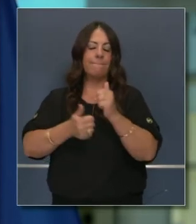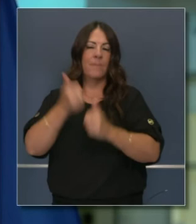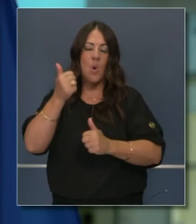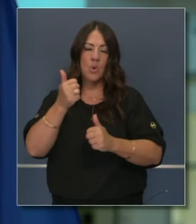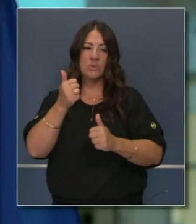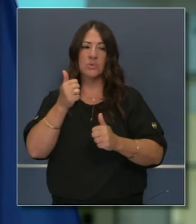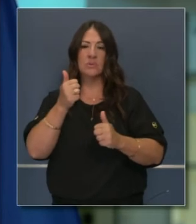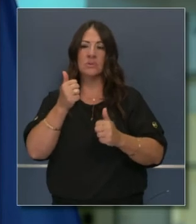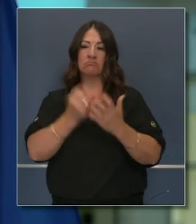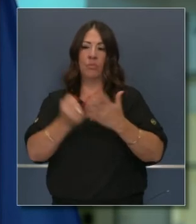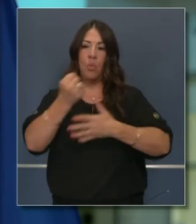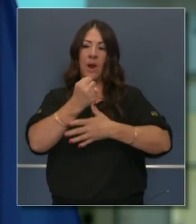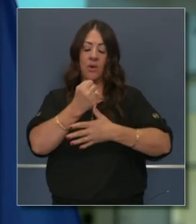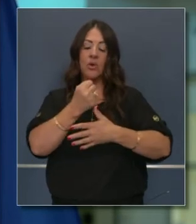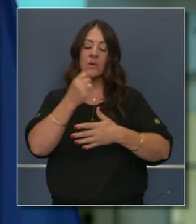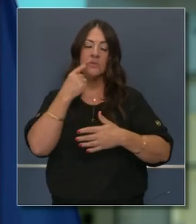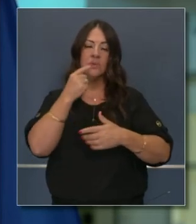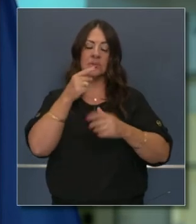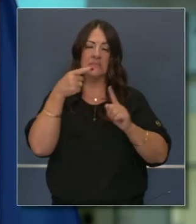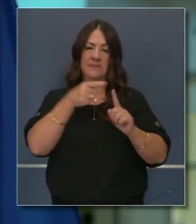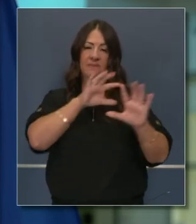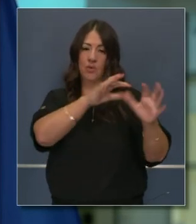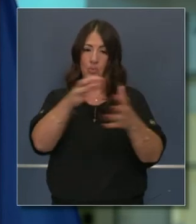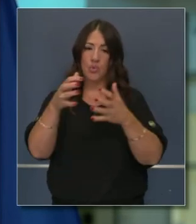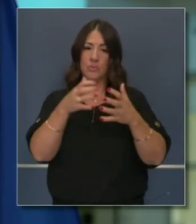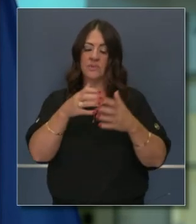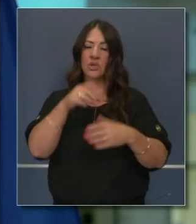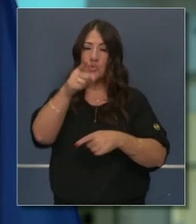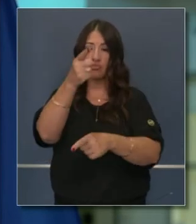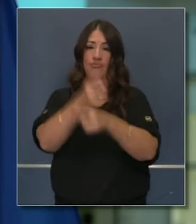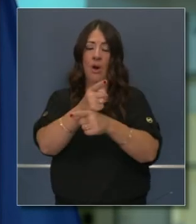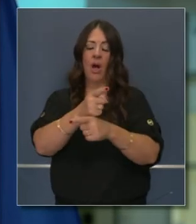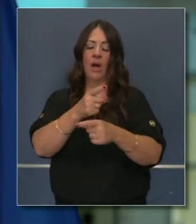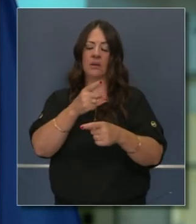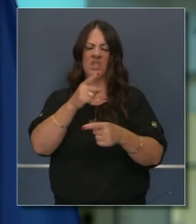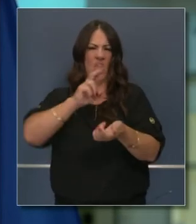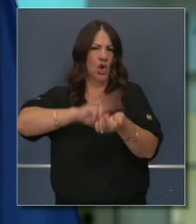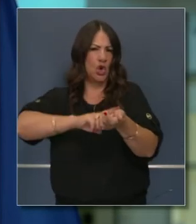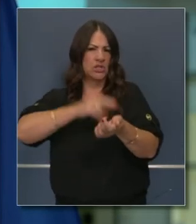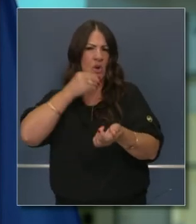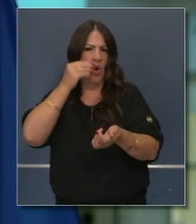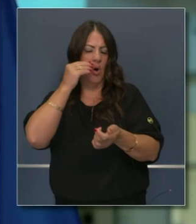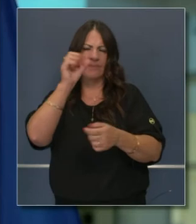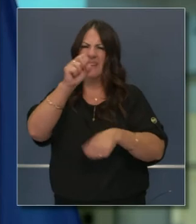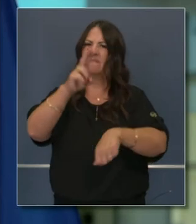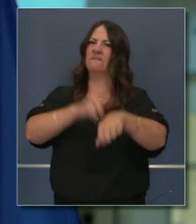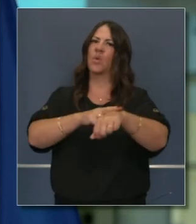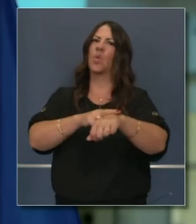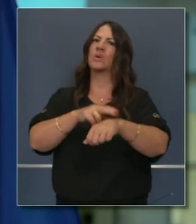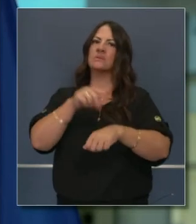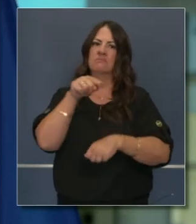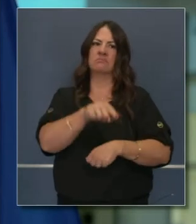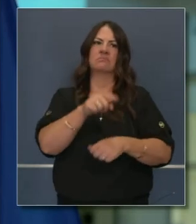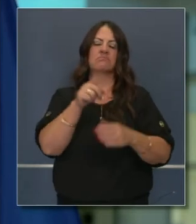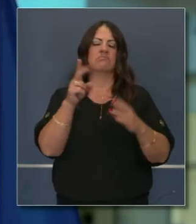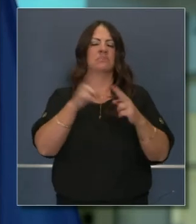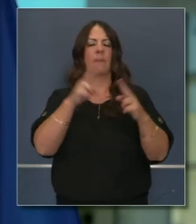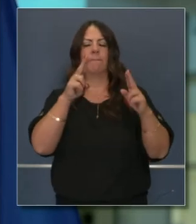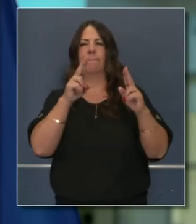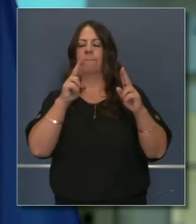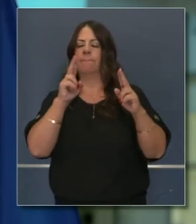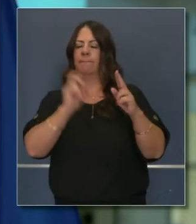resolver esto, para las poblaciones más vulnerables. Y hay que identificar